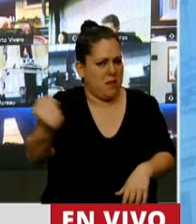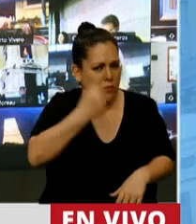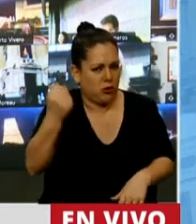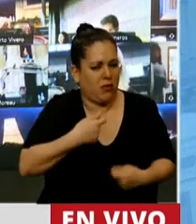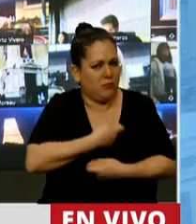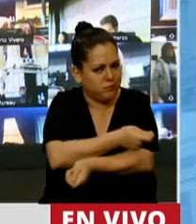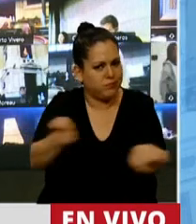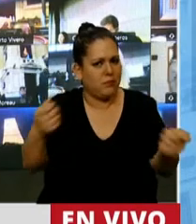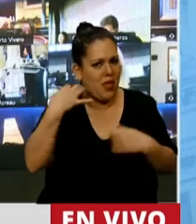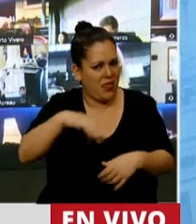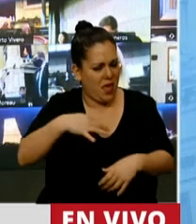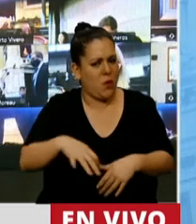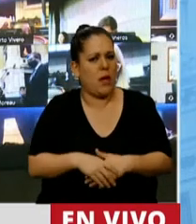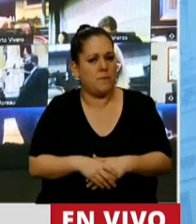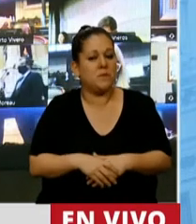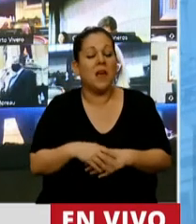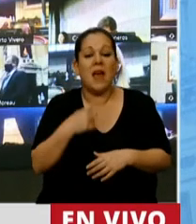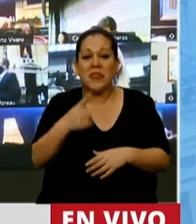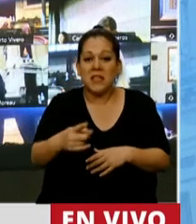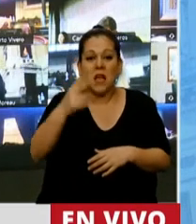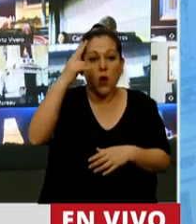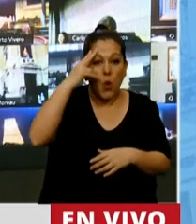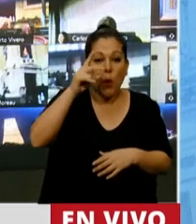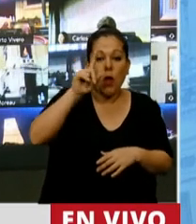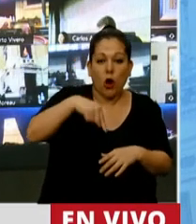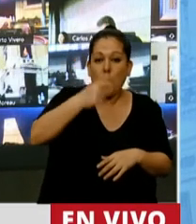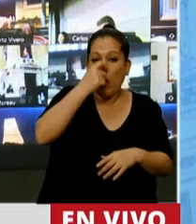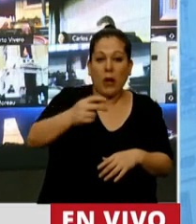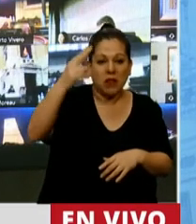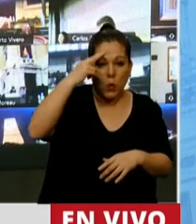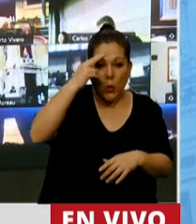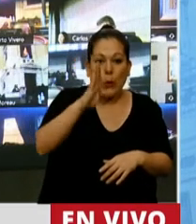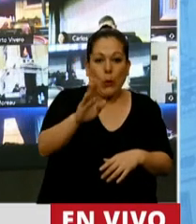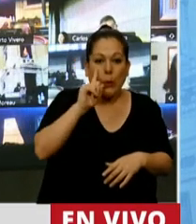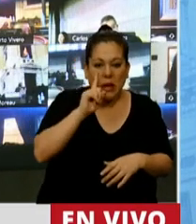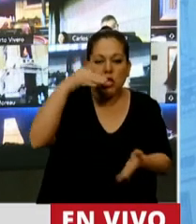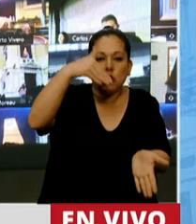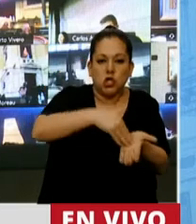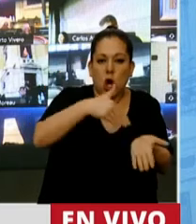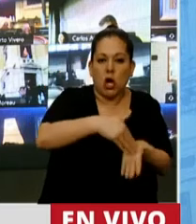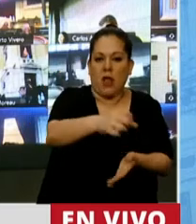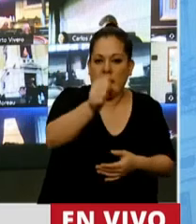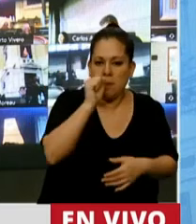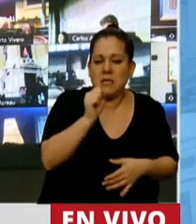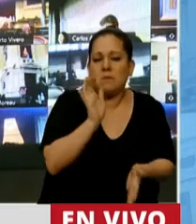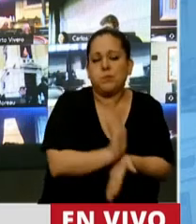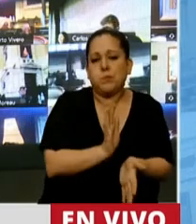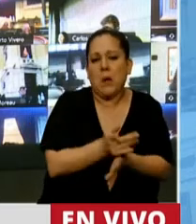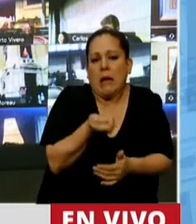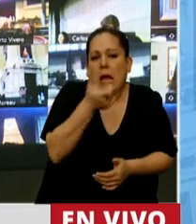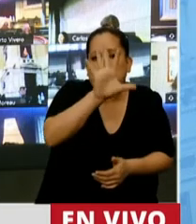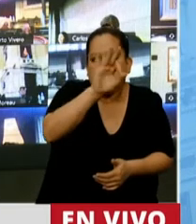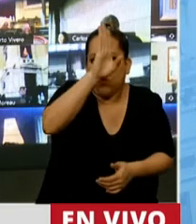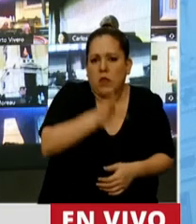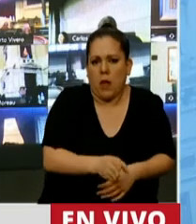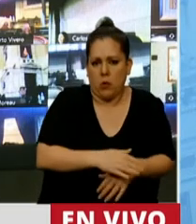ingresos fiscales van a crecer 9,29 billones de pesos, casi 50% en términos